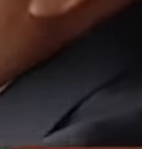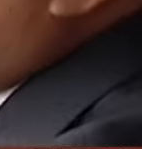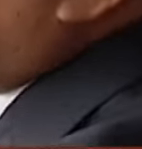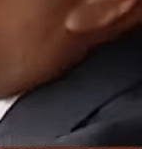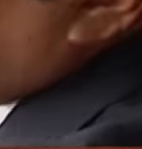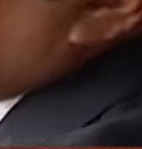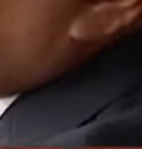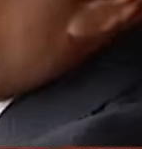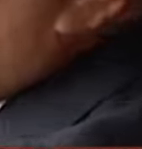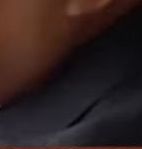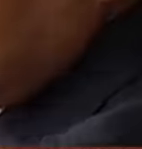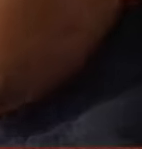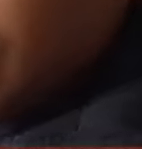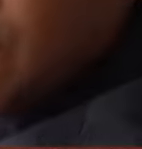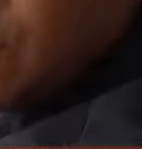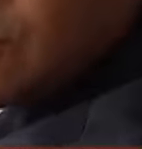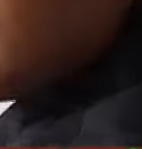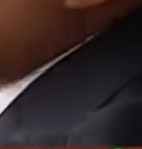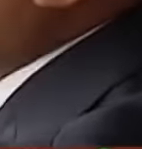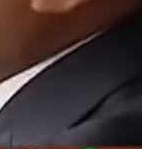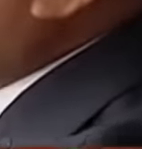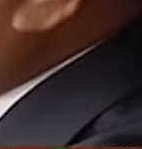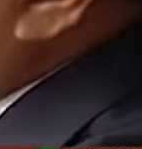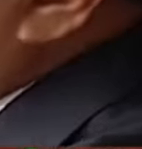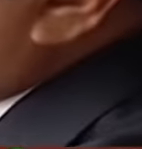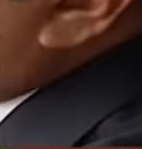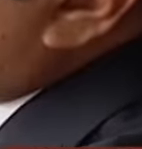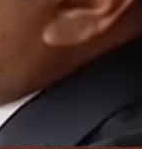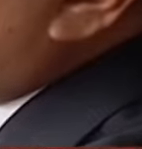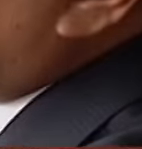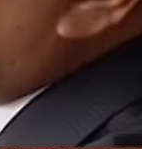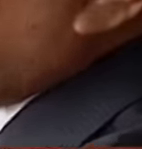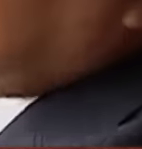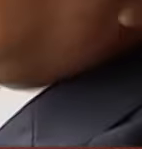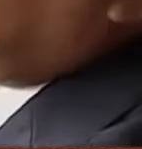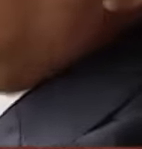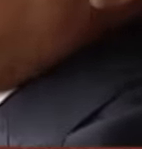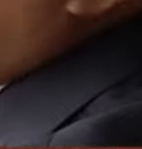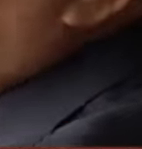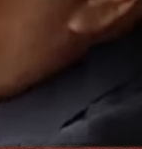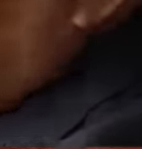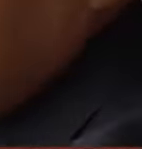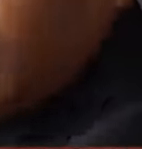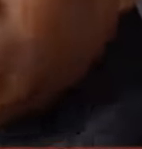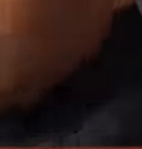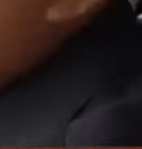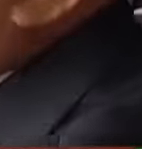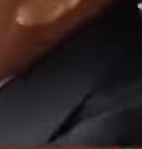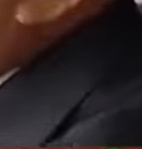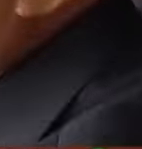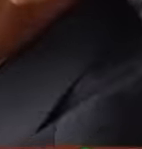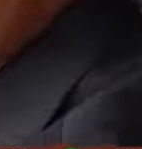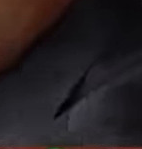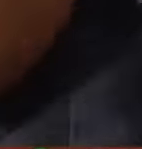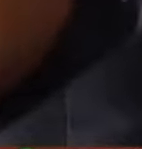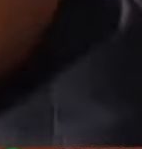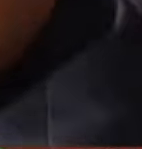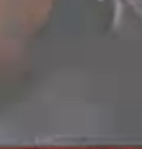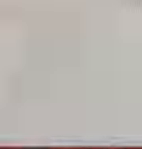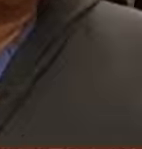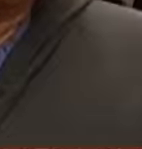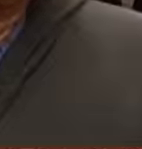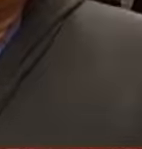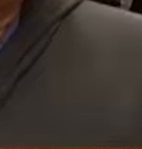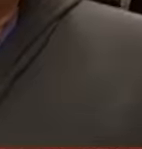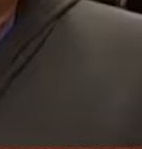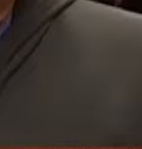estaban los trenes por abajo Eso fue lo más impactante y a la vez bonito porque bueno, pude sacarlo con vida